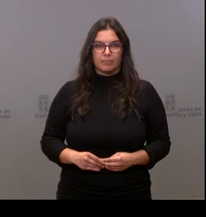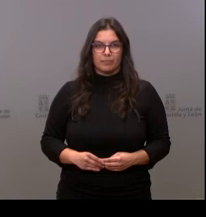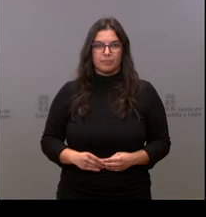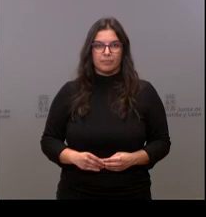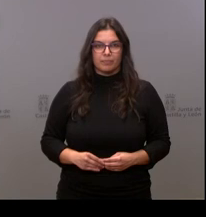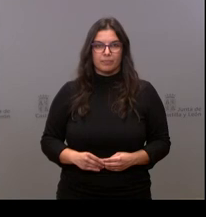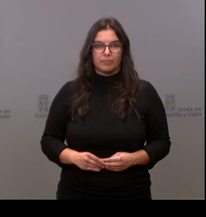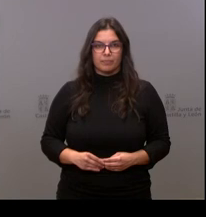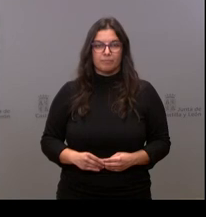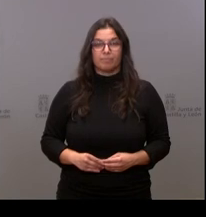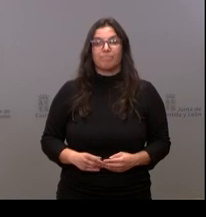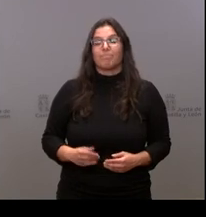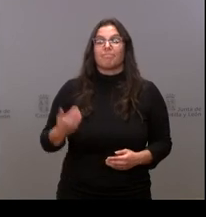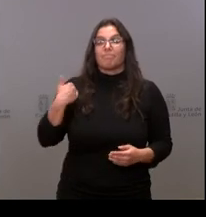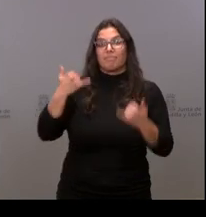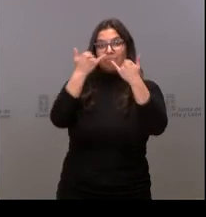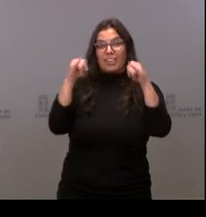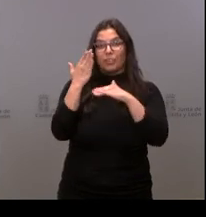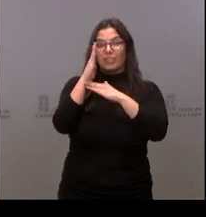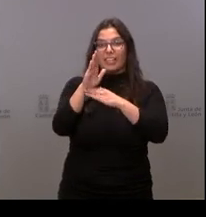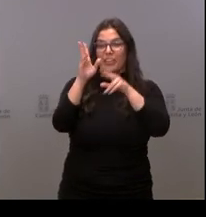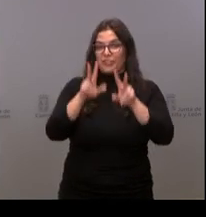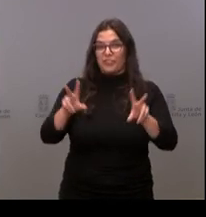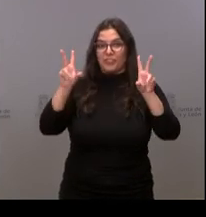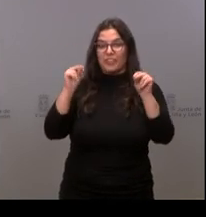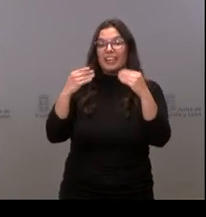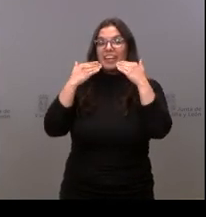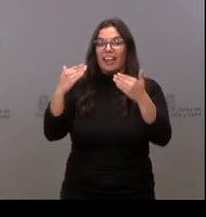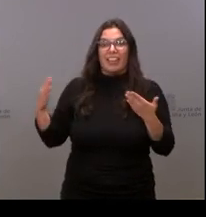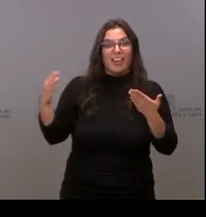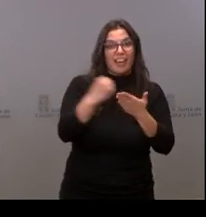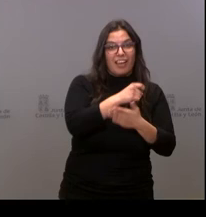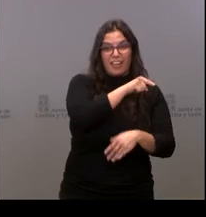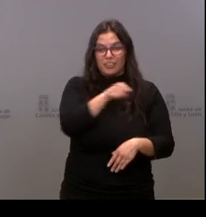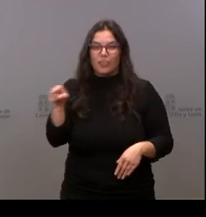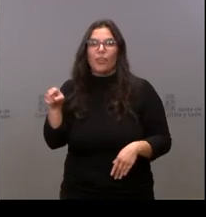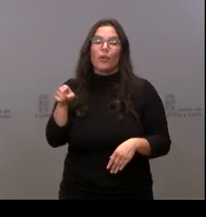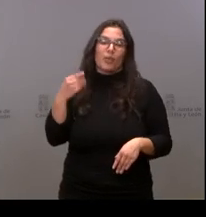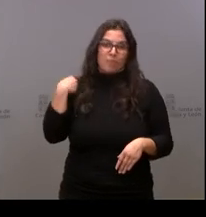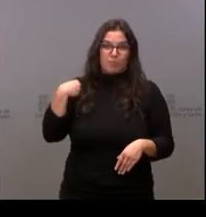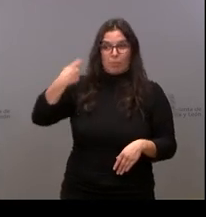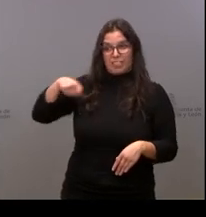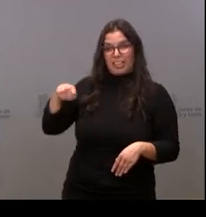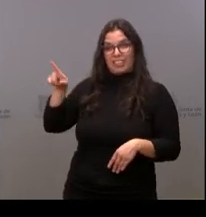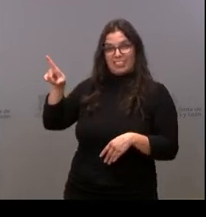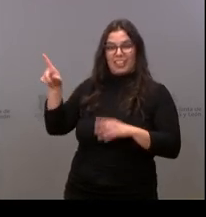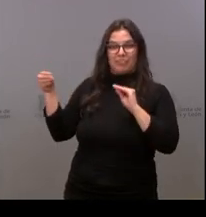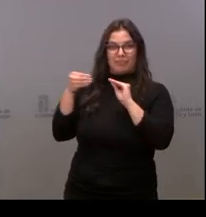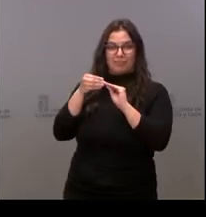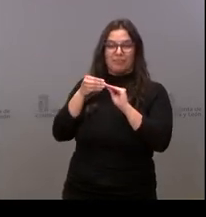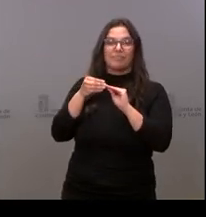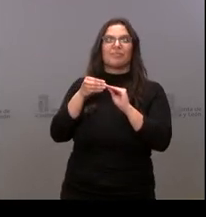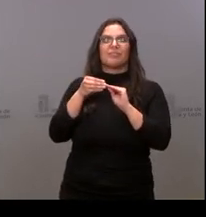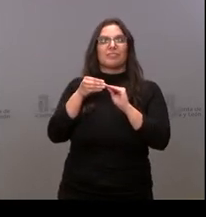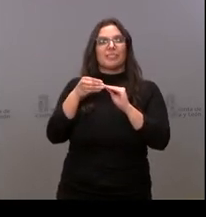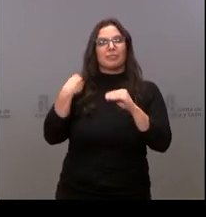Bueno, pues, damos por finalizado el acto de presentación, dándoles las gracias a todos ustedes y, como bien ha dicho el presidente, en la cabecera